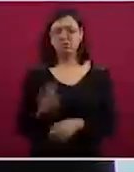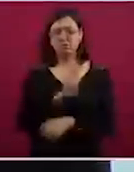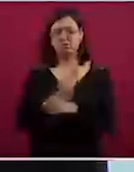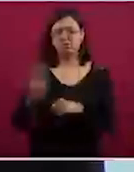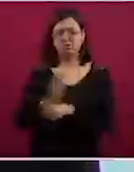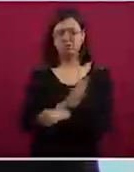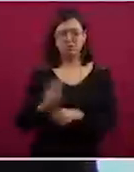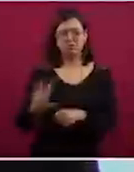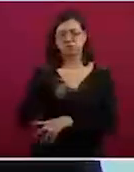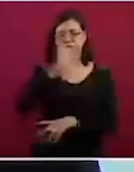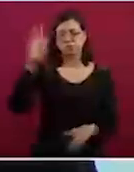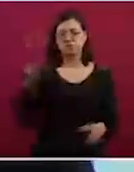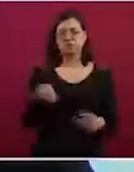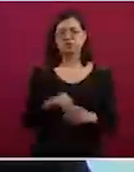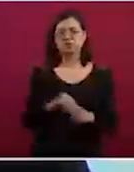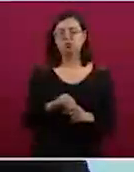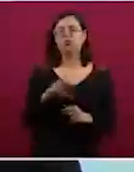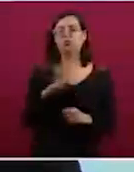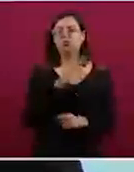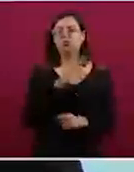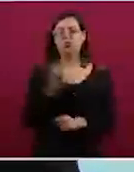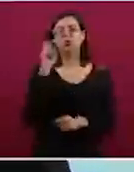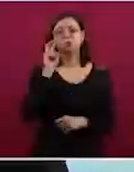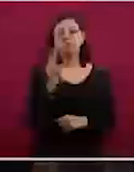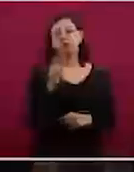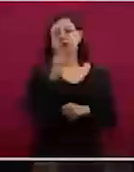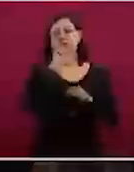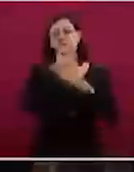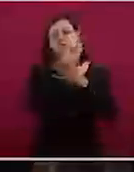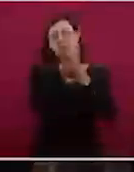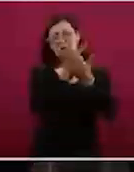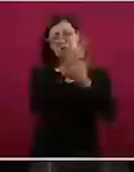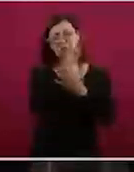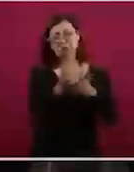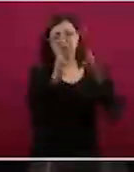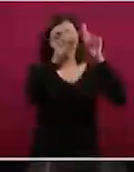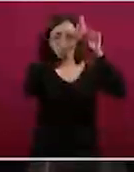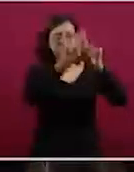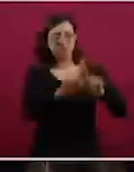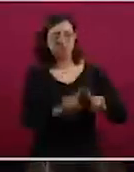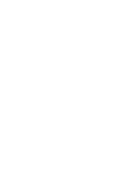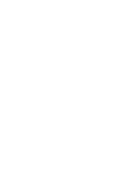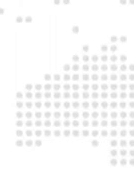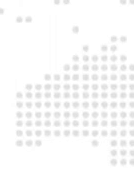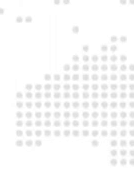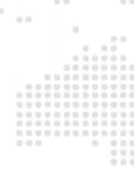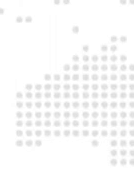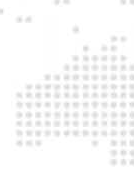beneficio económico. Y como ven, en todos los demás también la mayoría son mujeres.